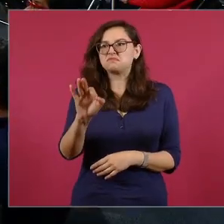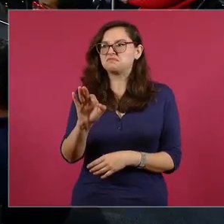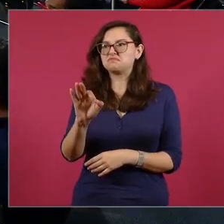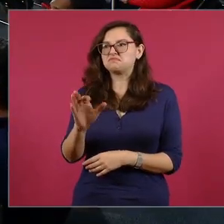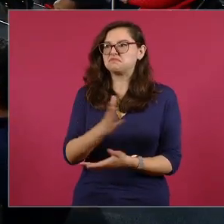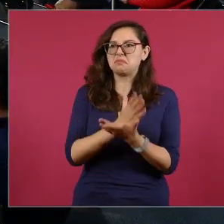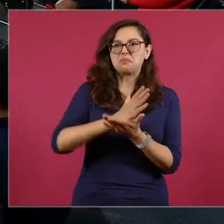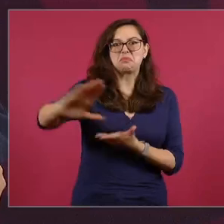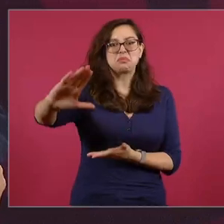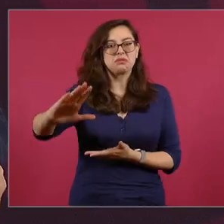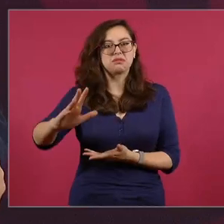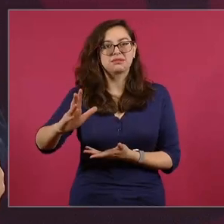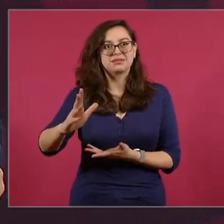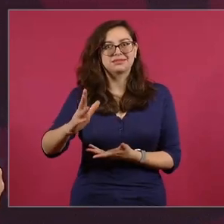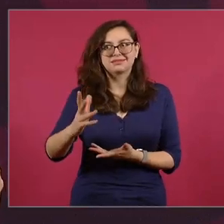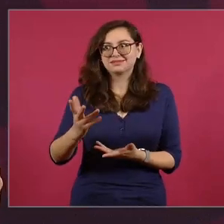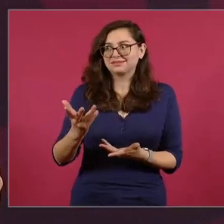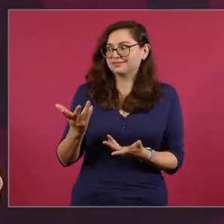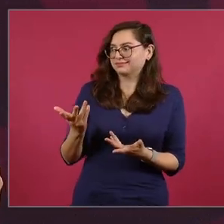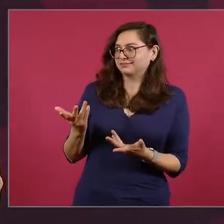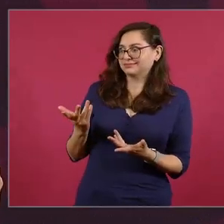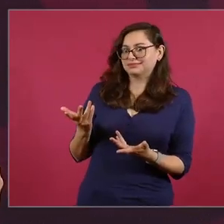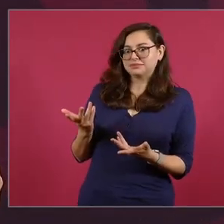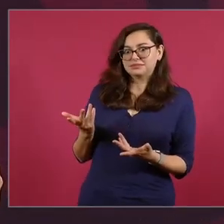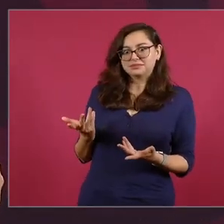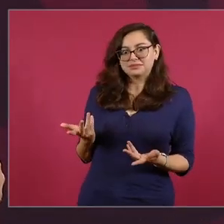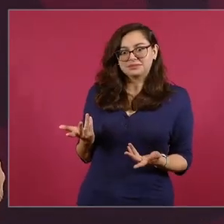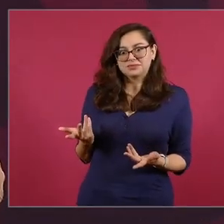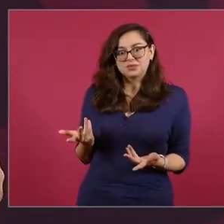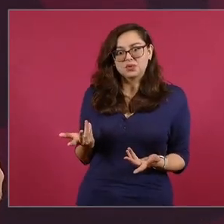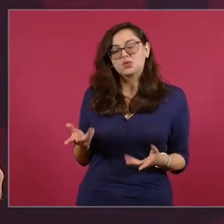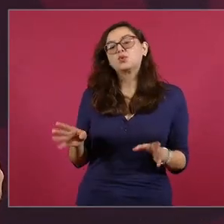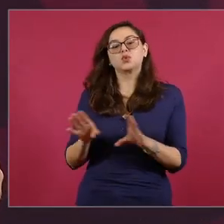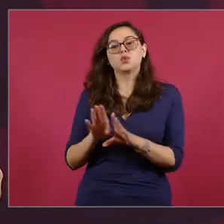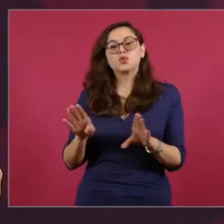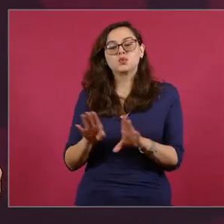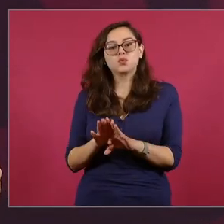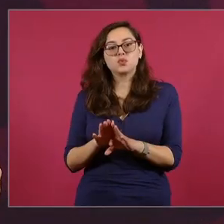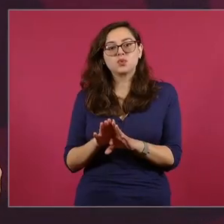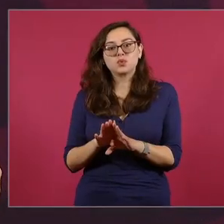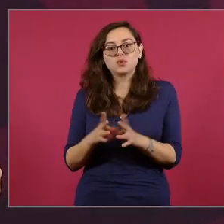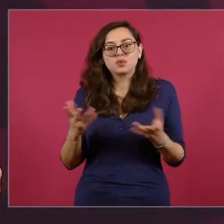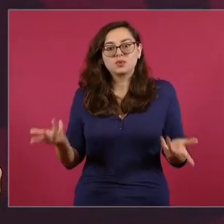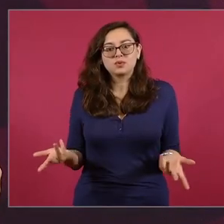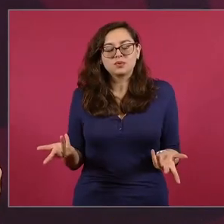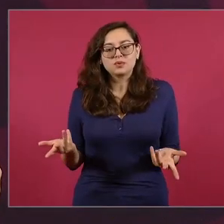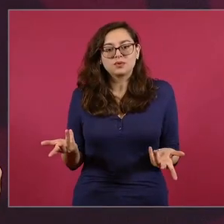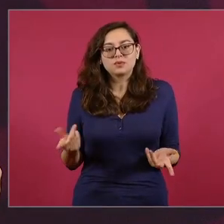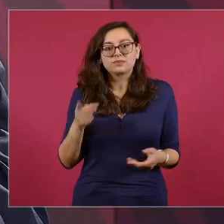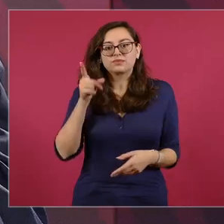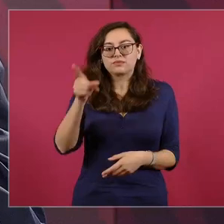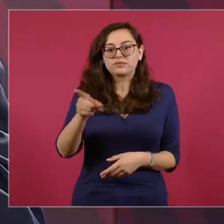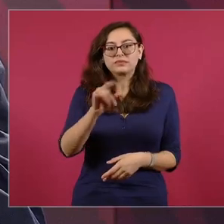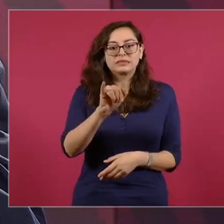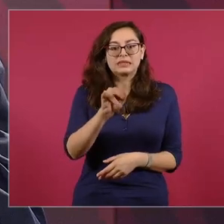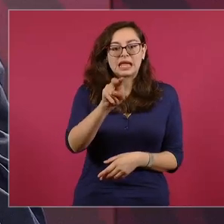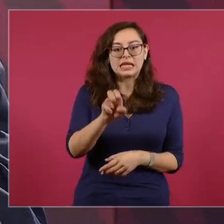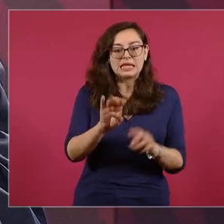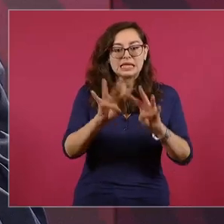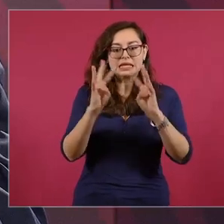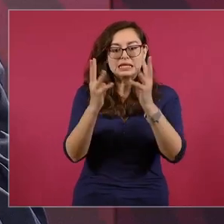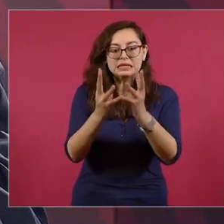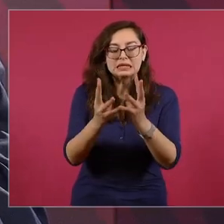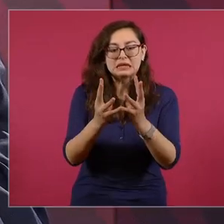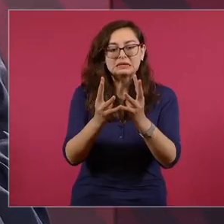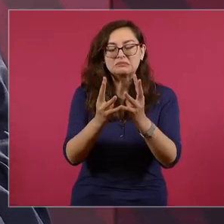Si el tribunal es la última instancia en materia electoral.